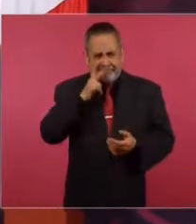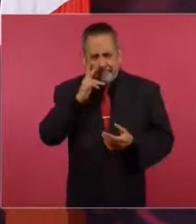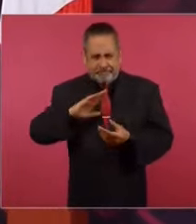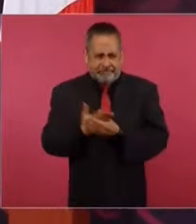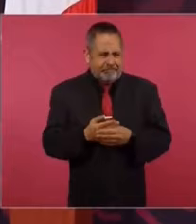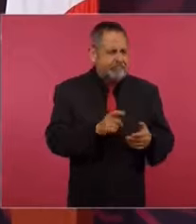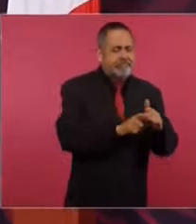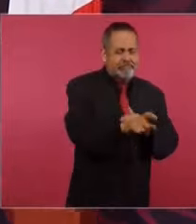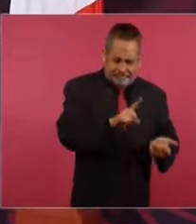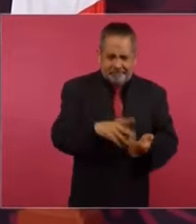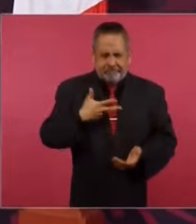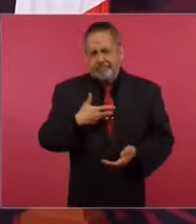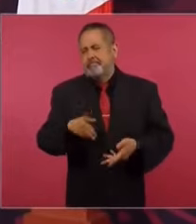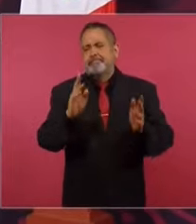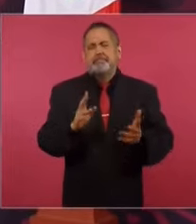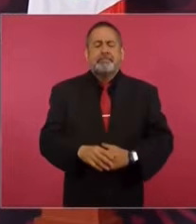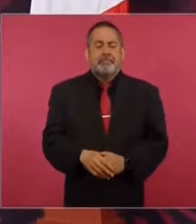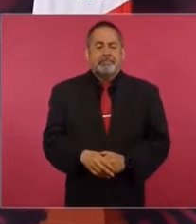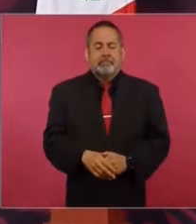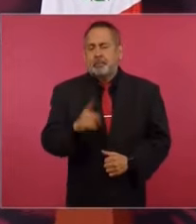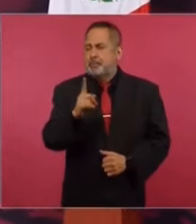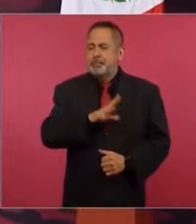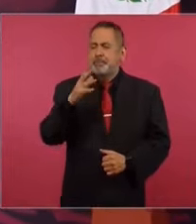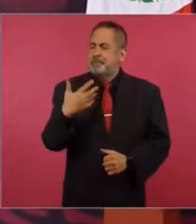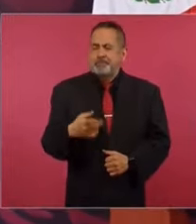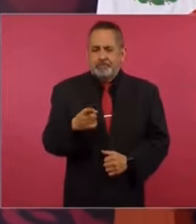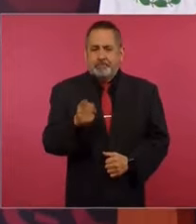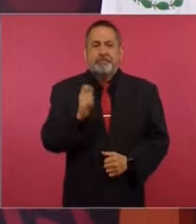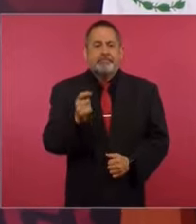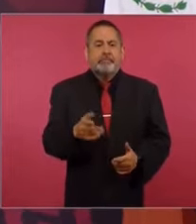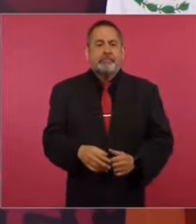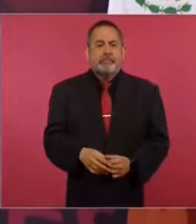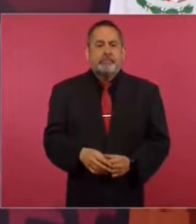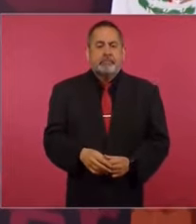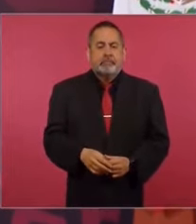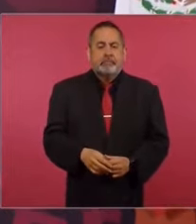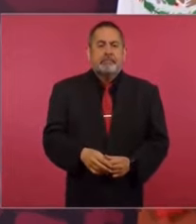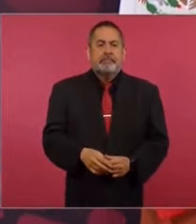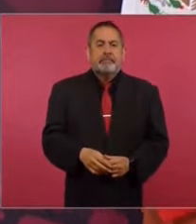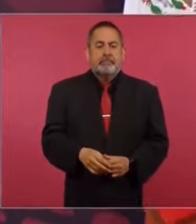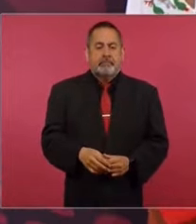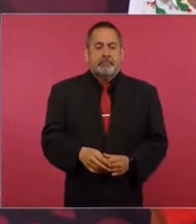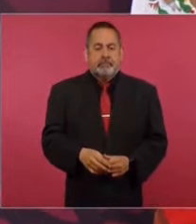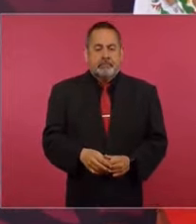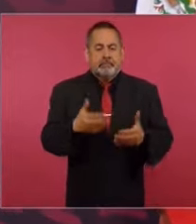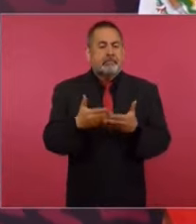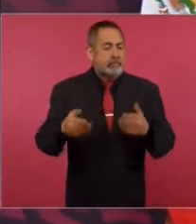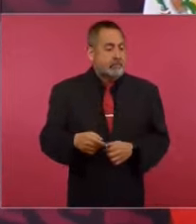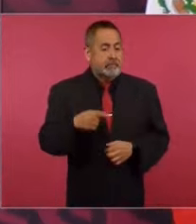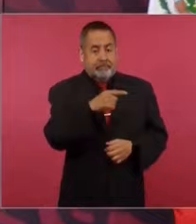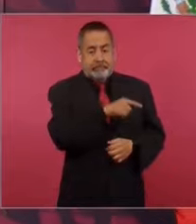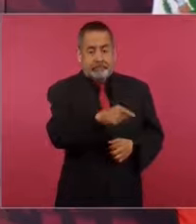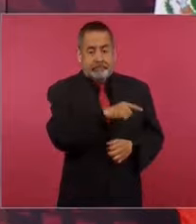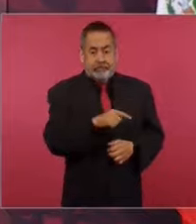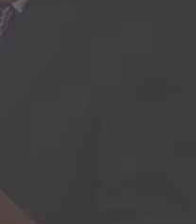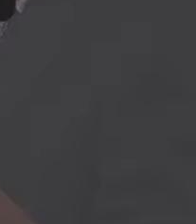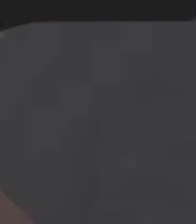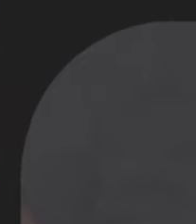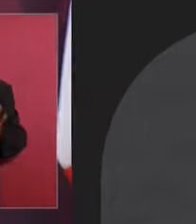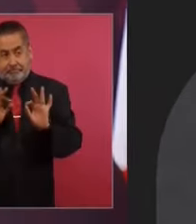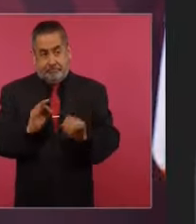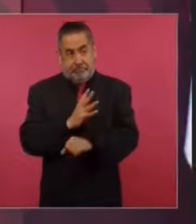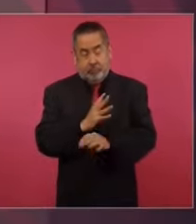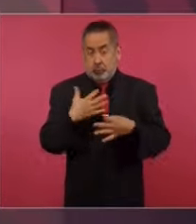Sí hay papel. Pero imagínense lo extraordinario que fue. Que ahora se pelea. Pedro Ferriz,